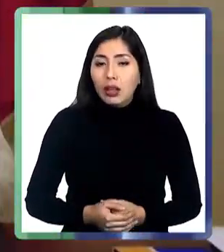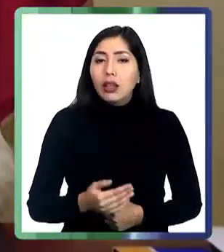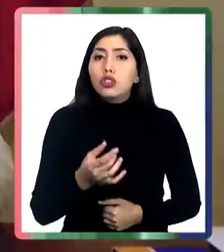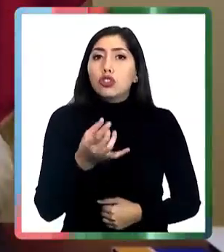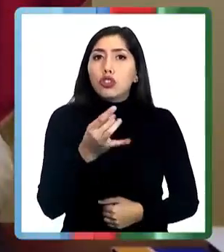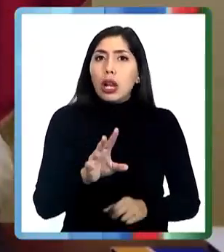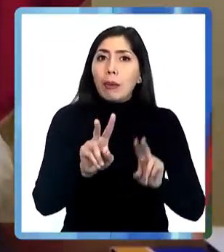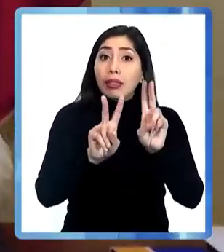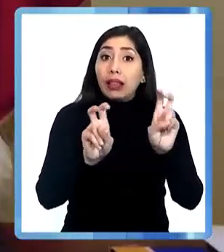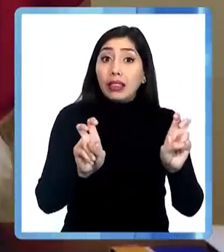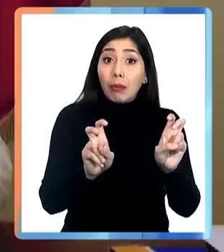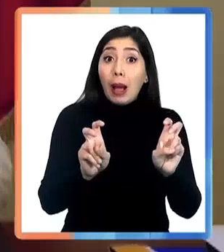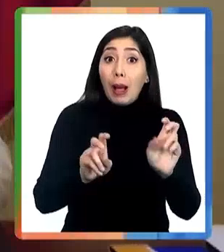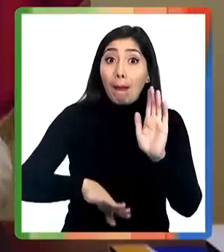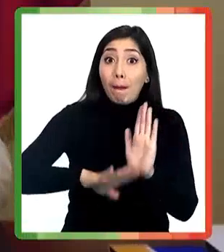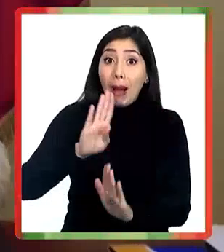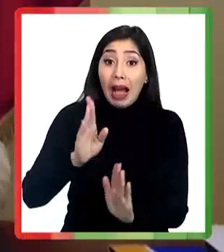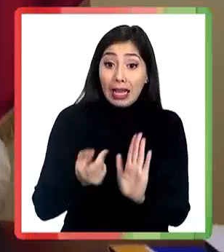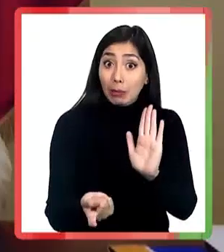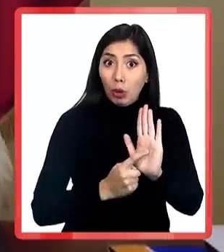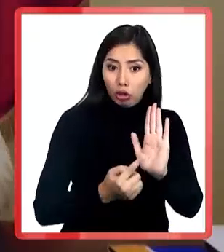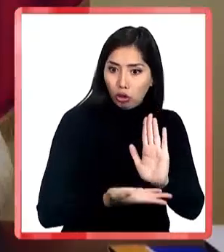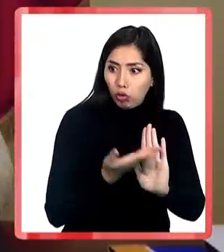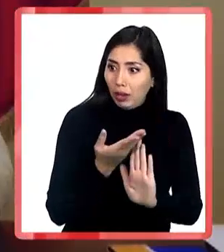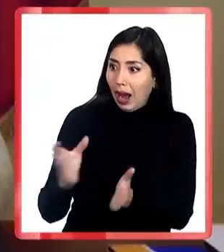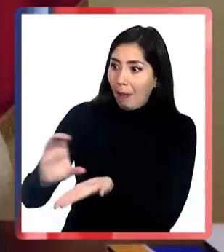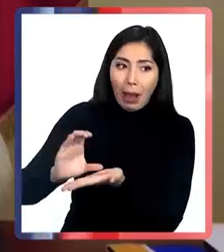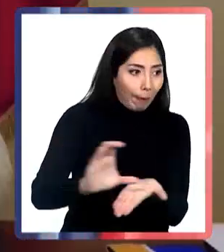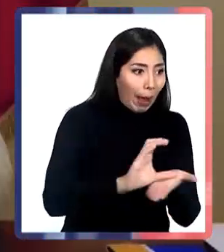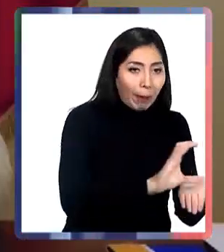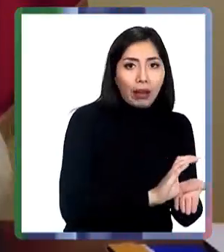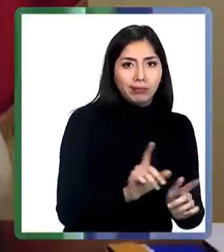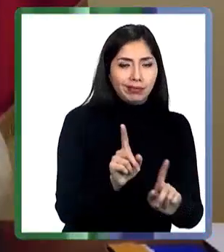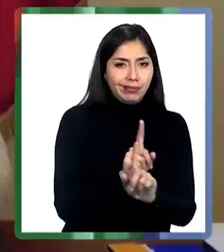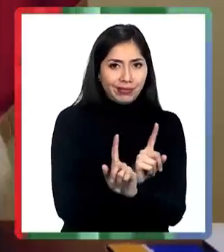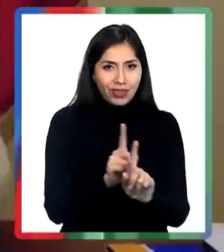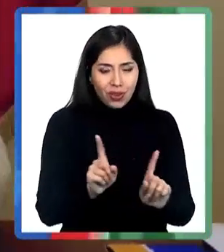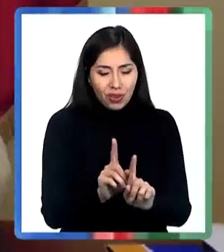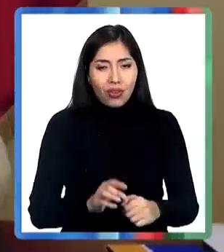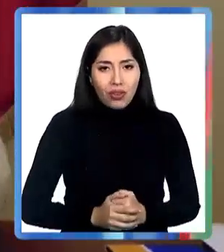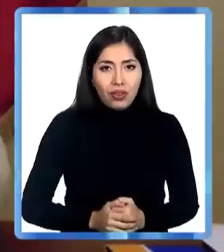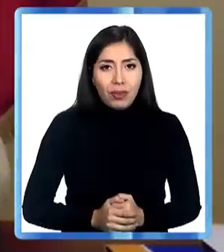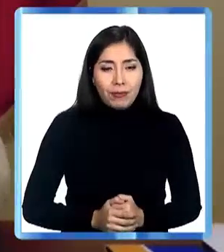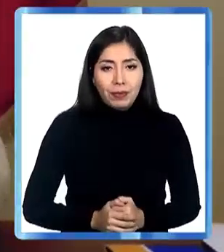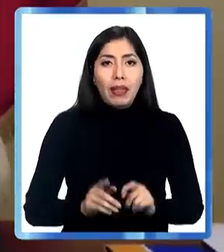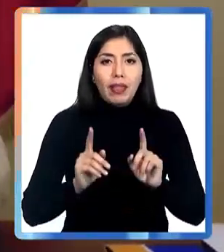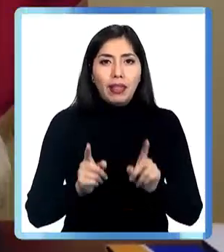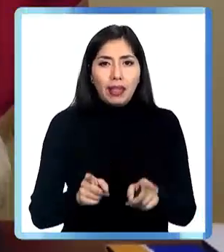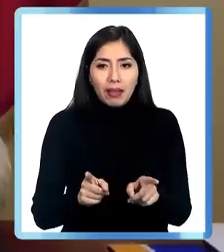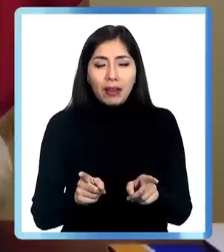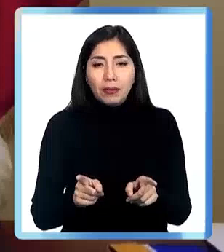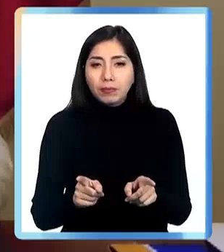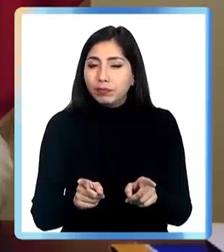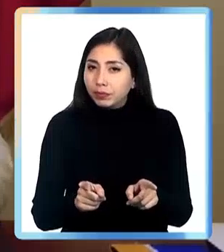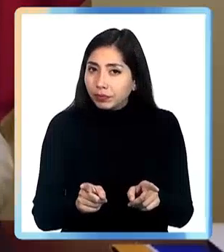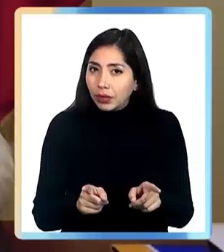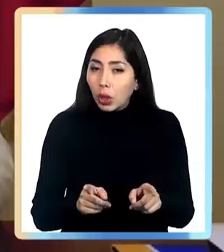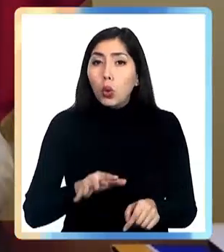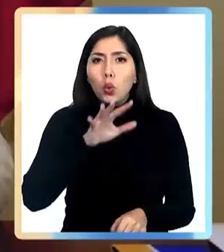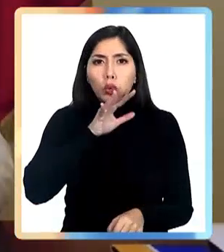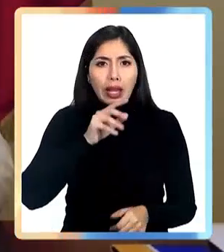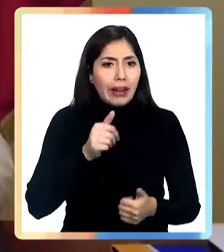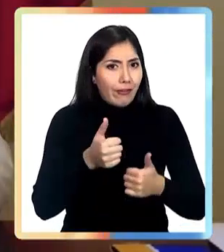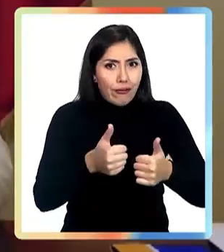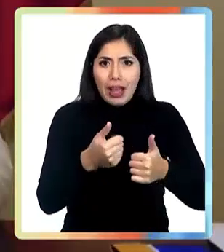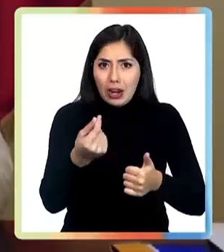no solo es un tema de recaudar más recursos a través de los impuestos, es un tema de modernizar el Estado para que haga un uso eficiente